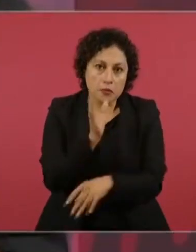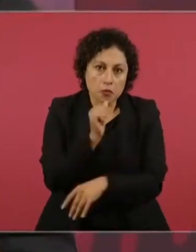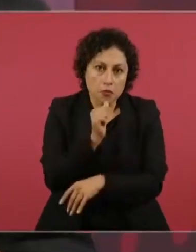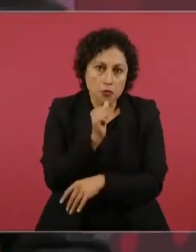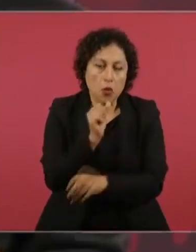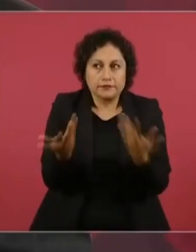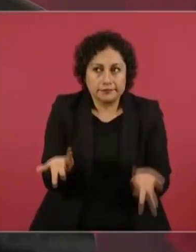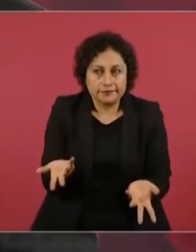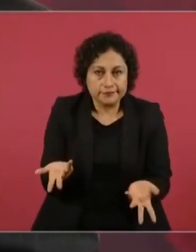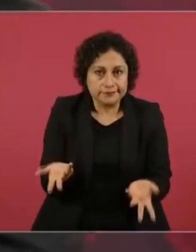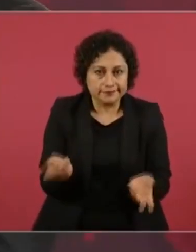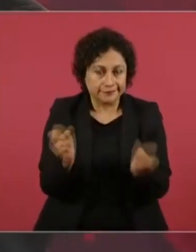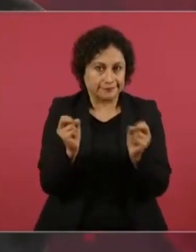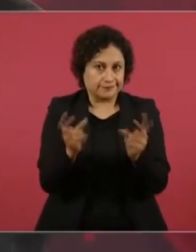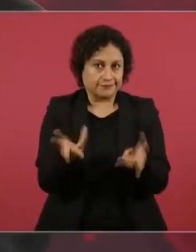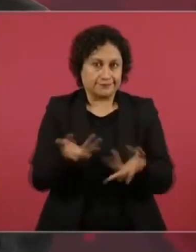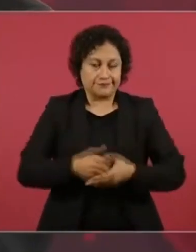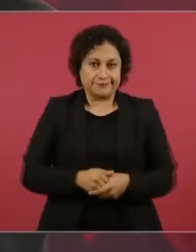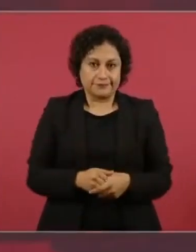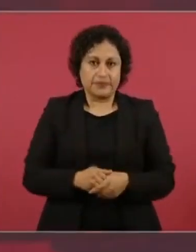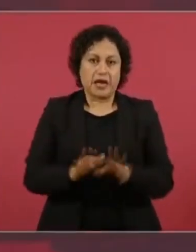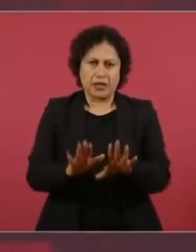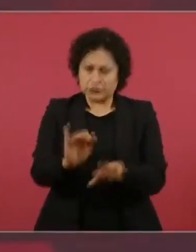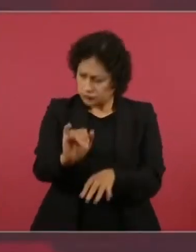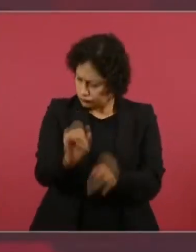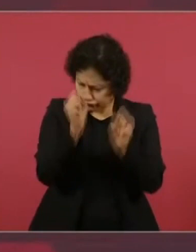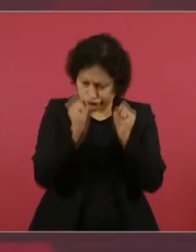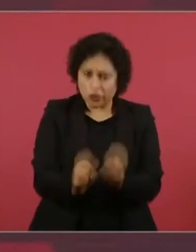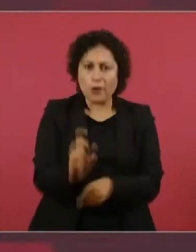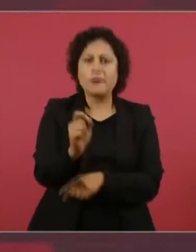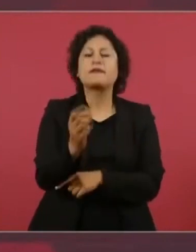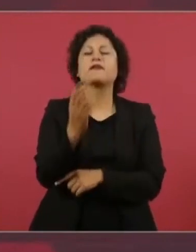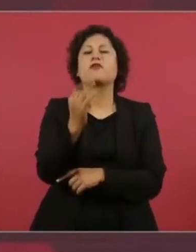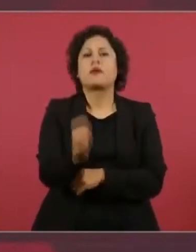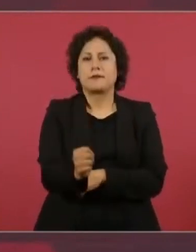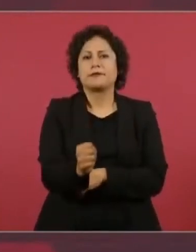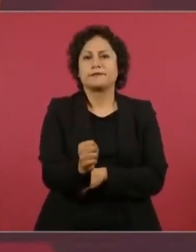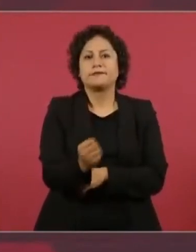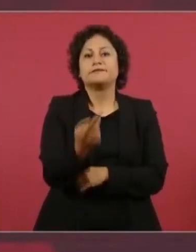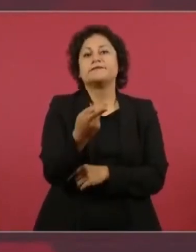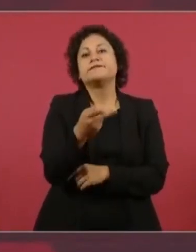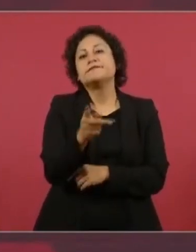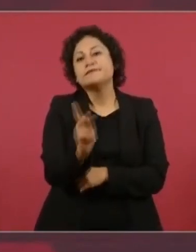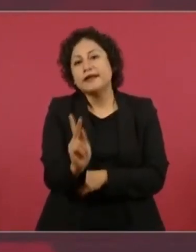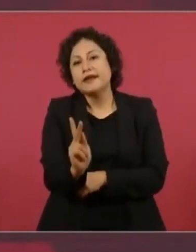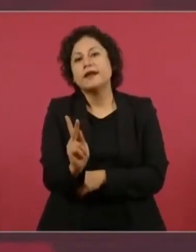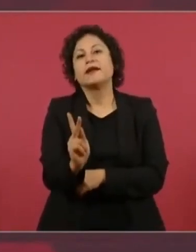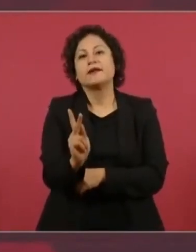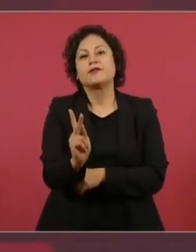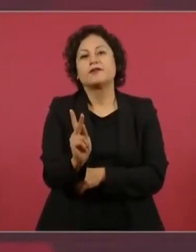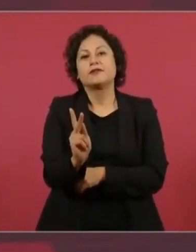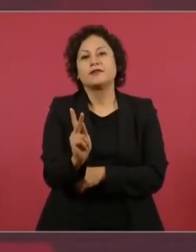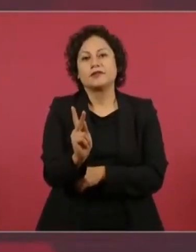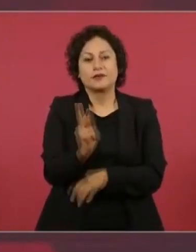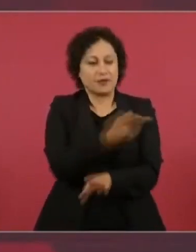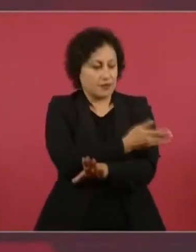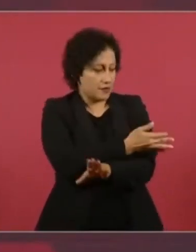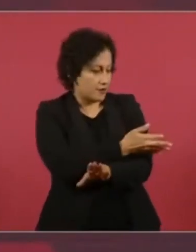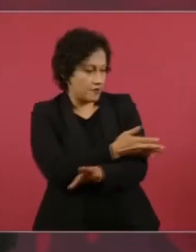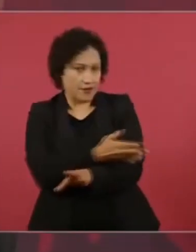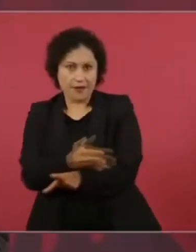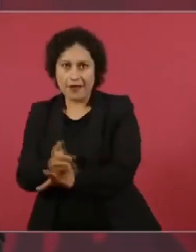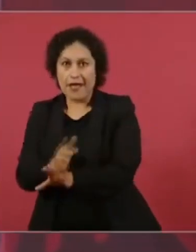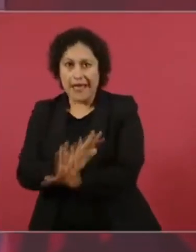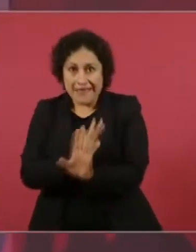15 de enero. Claro que va a ser el 29, pero ¿no se avanzó? Ahora, ¿por